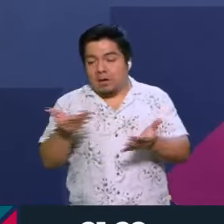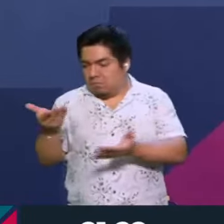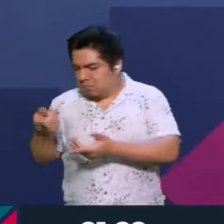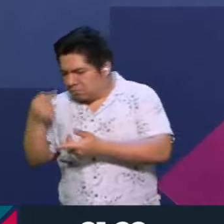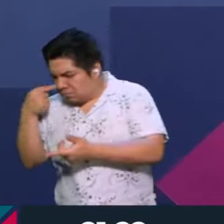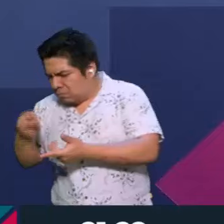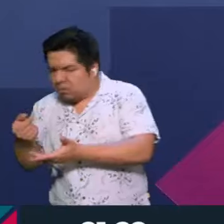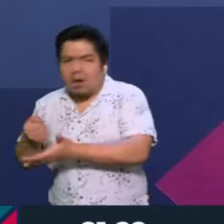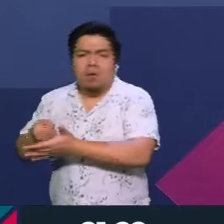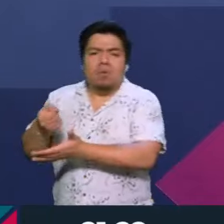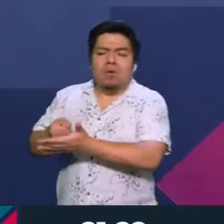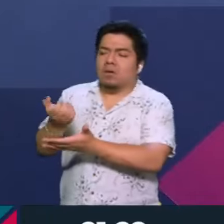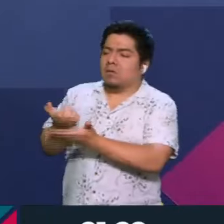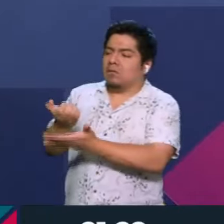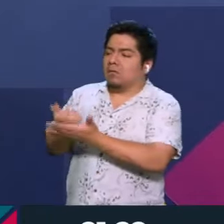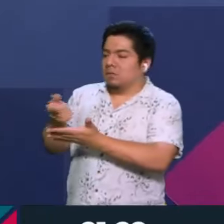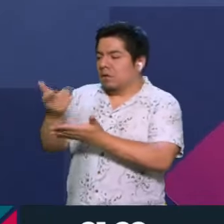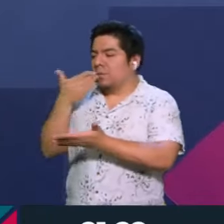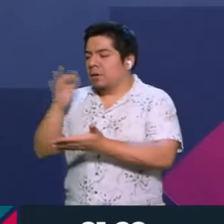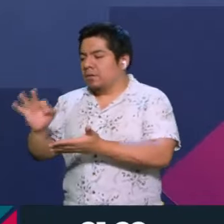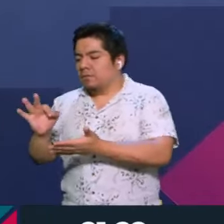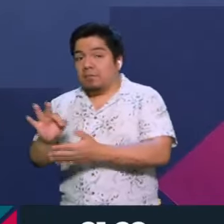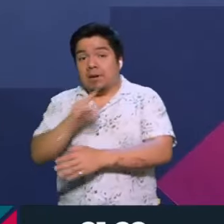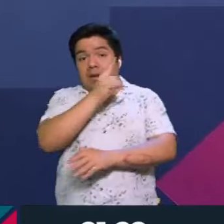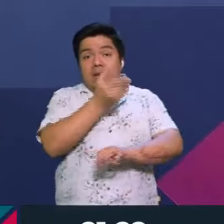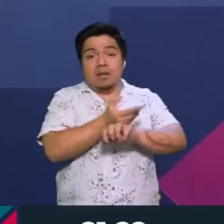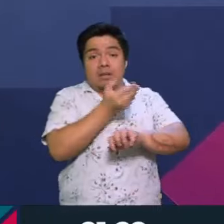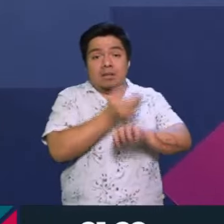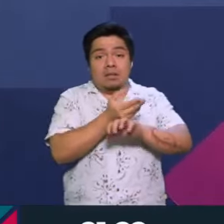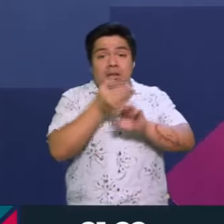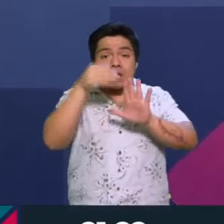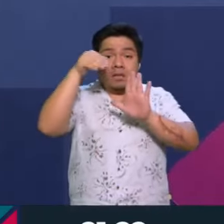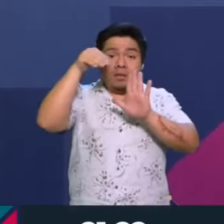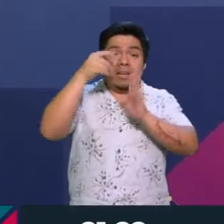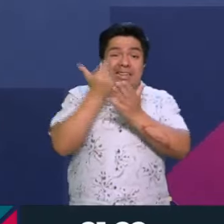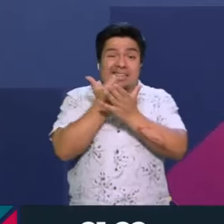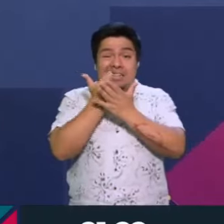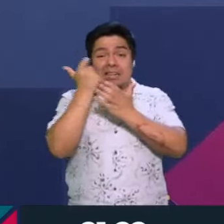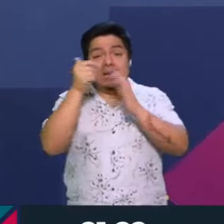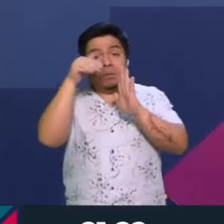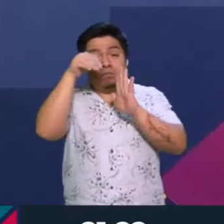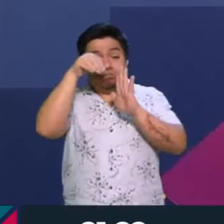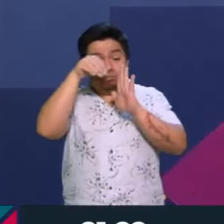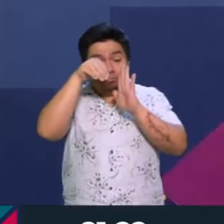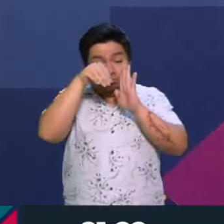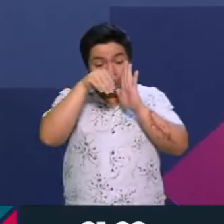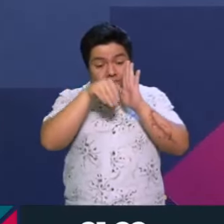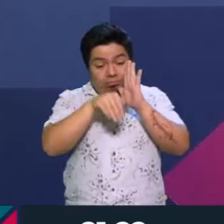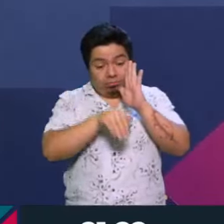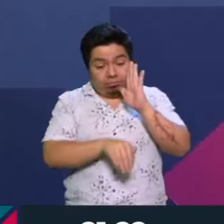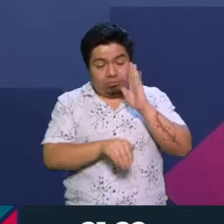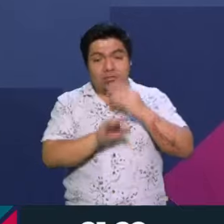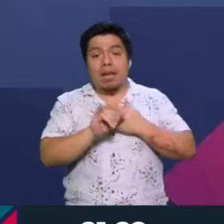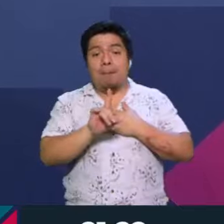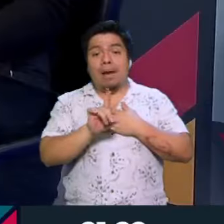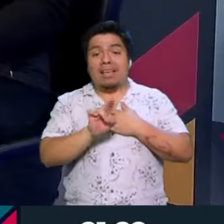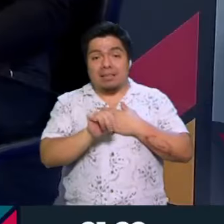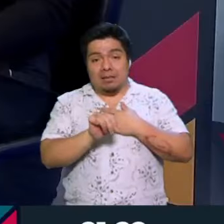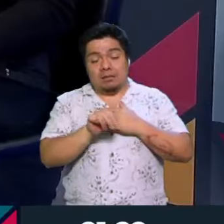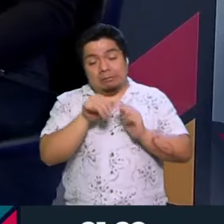económicos, y esa es la queja que hay en Estados Unidos, que hubo un declive económico con Biden, y por tanto, todo lo demás ya no se le perdona, ¿no?